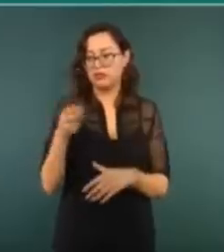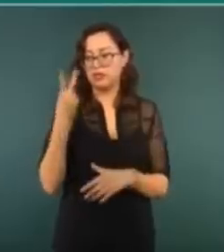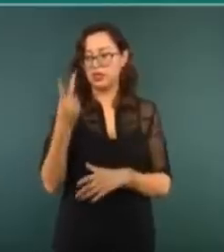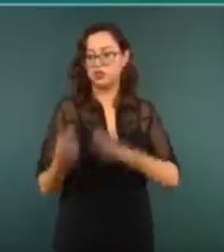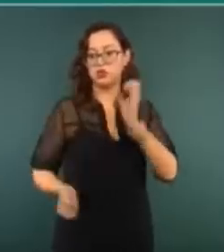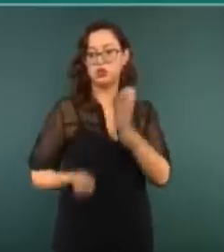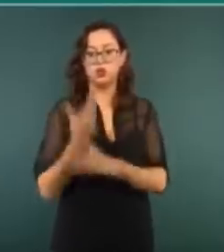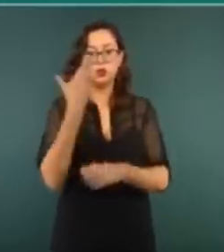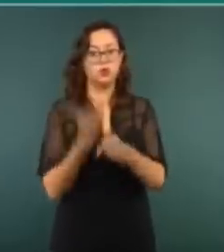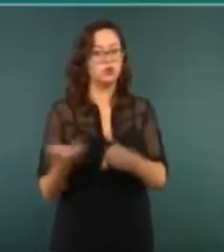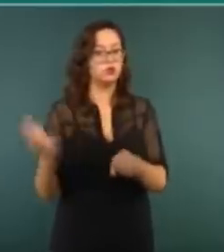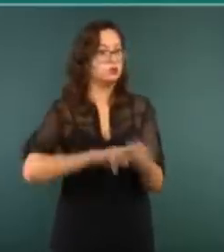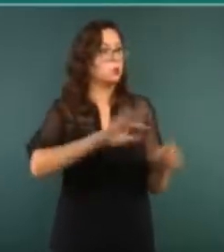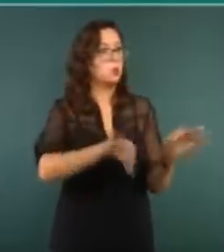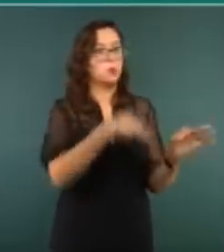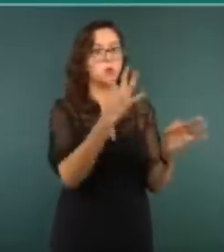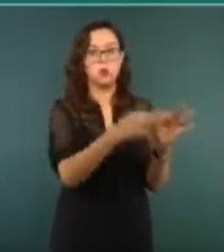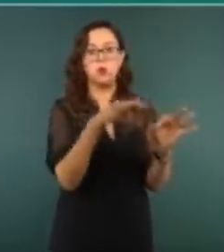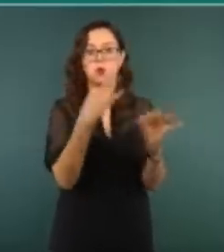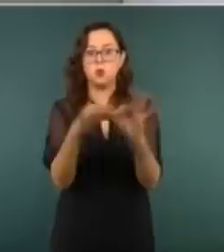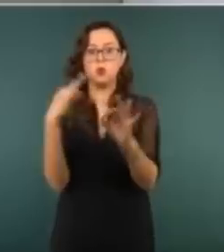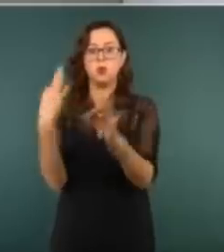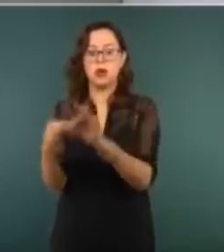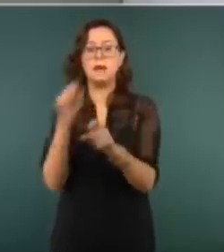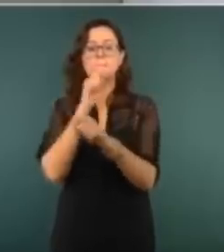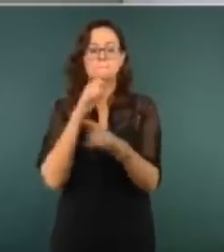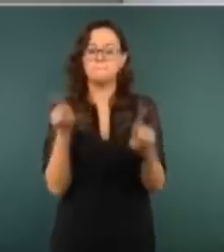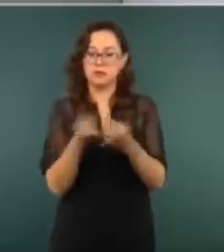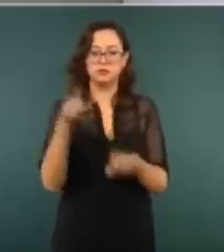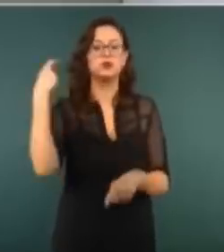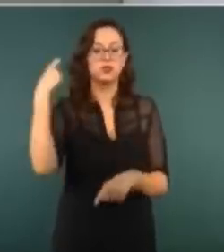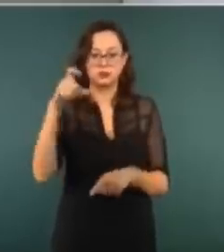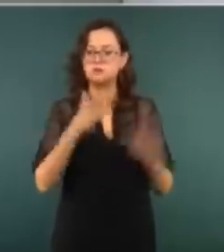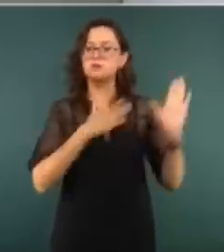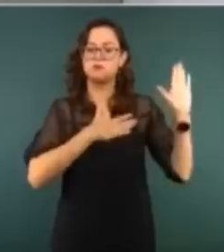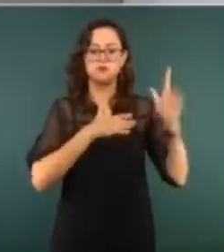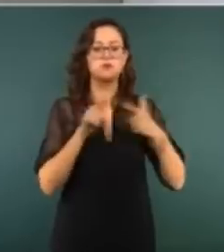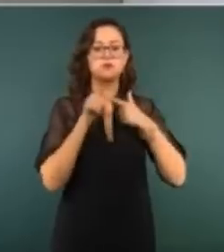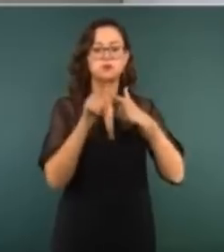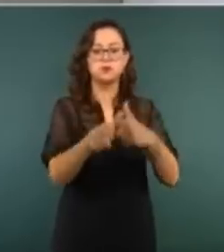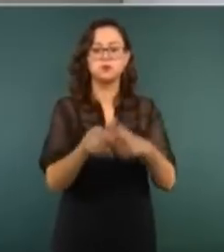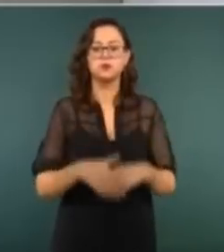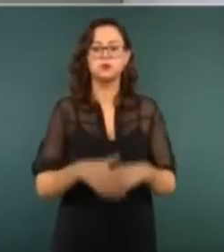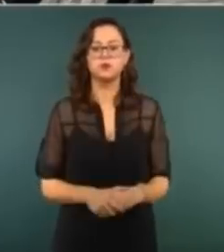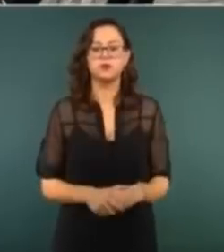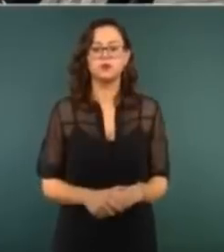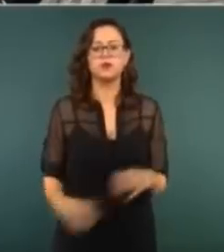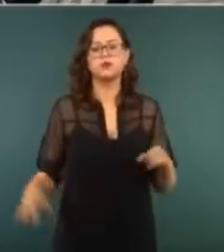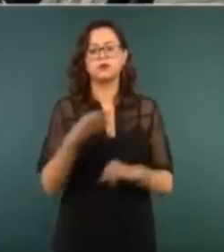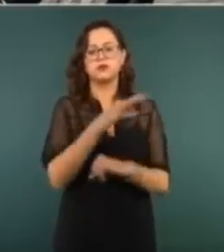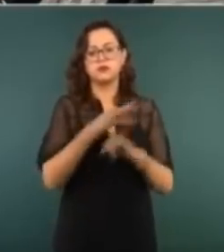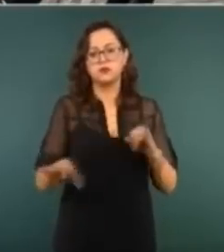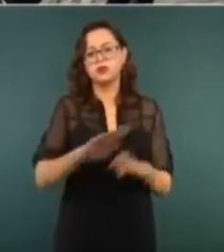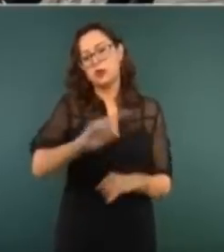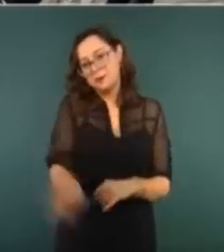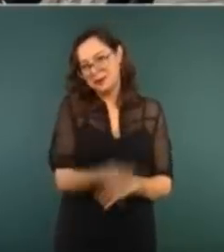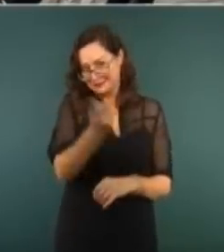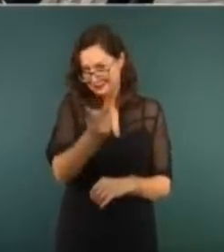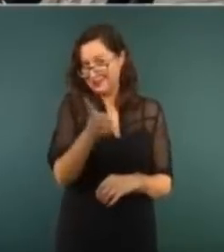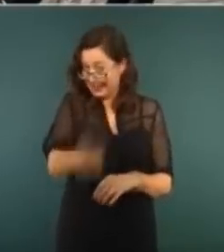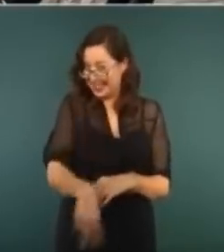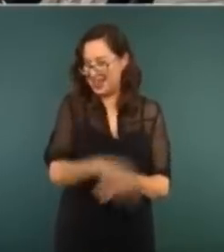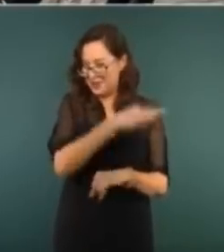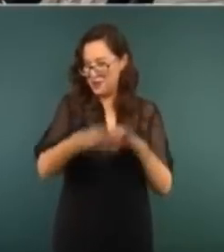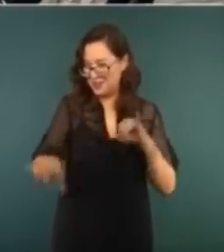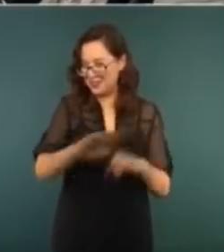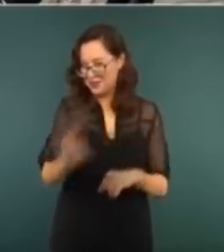Entonces, es lo mismo para el caso de Querétaro, es el compromiso. Y por último, señor presidente, ahora sí ya la última pregunta